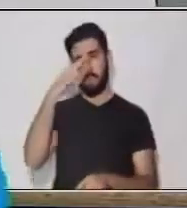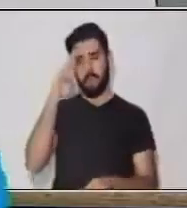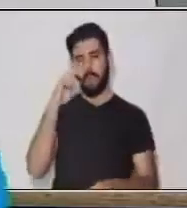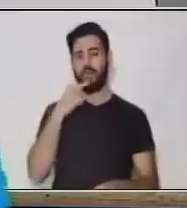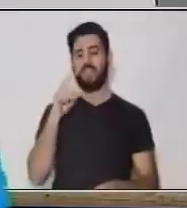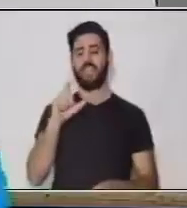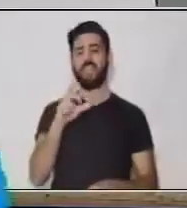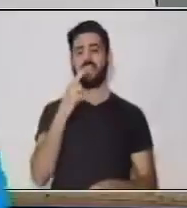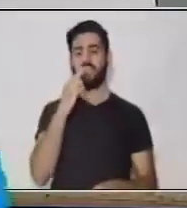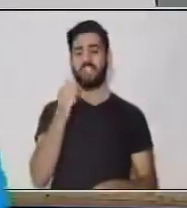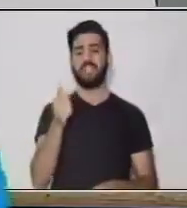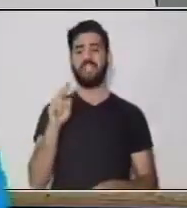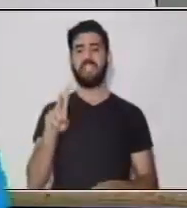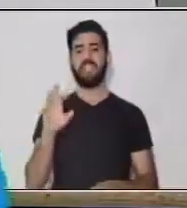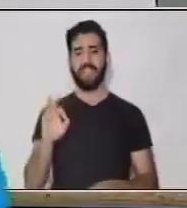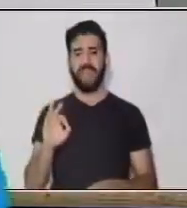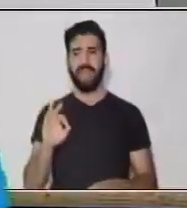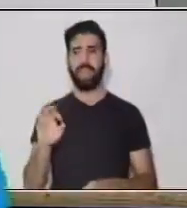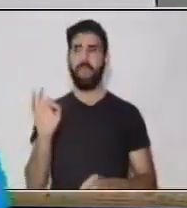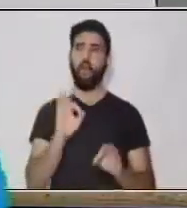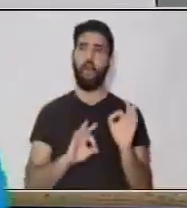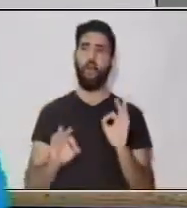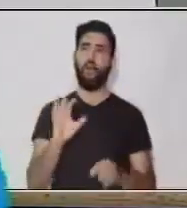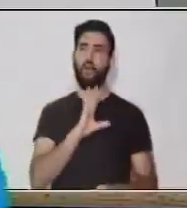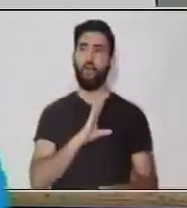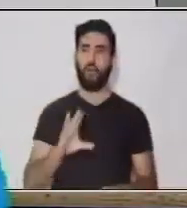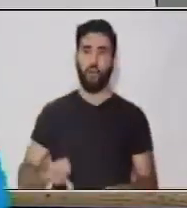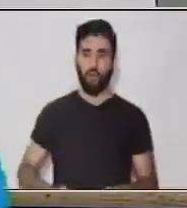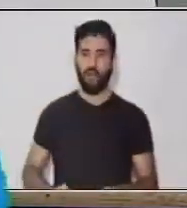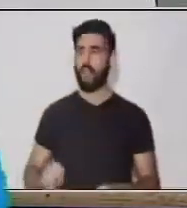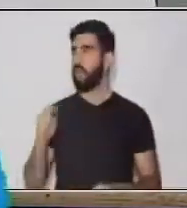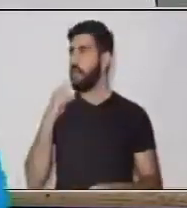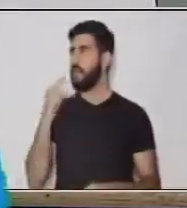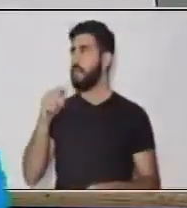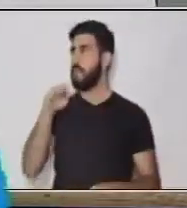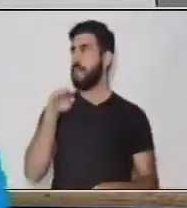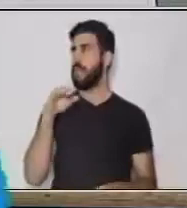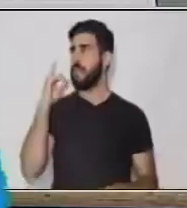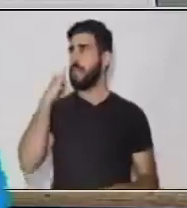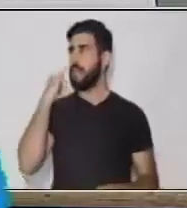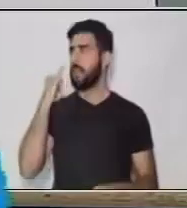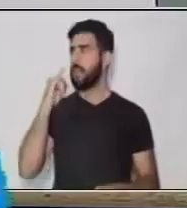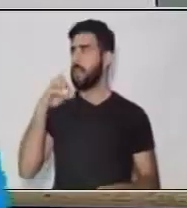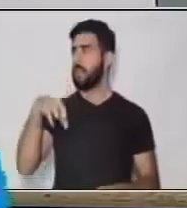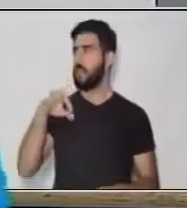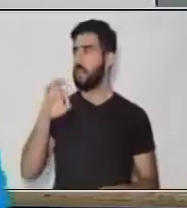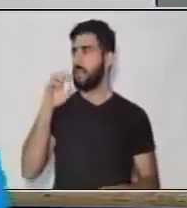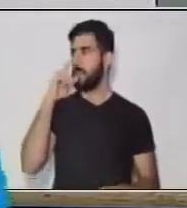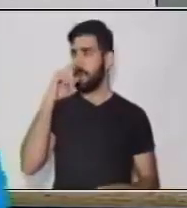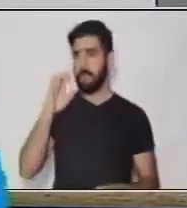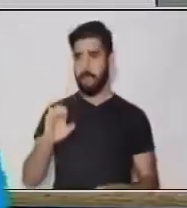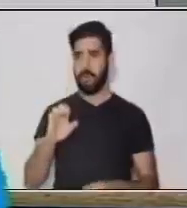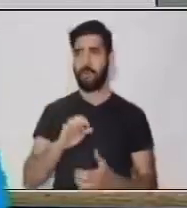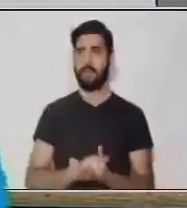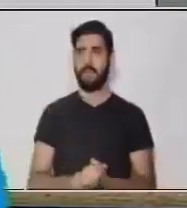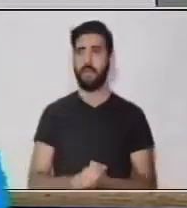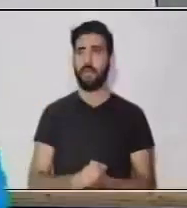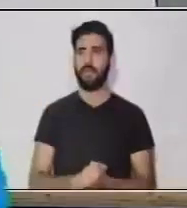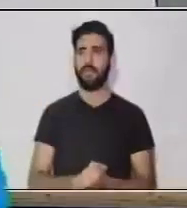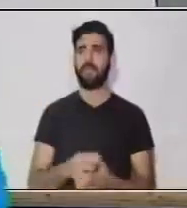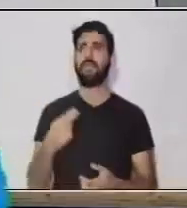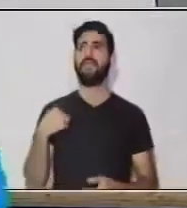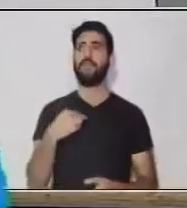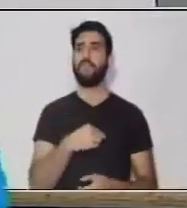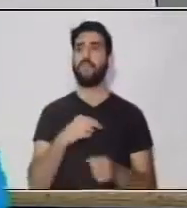o en El Salvador le dicen cipote, ¿verdad? Entonces, esa es la sinonimia que nosotros vamos a utilizar para